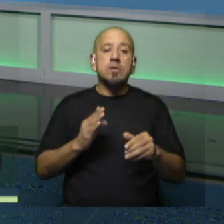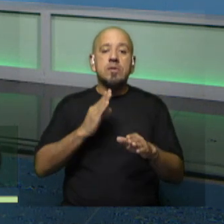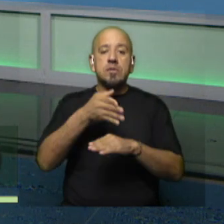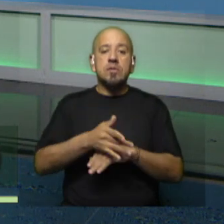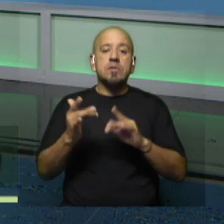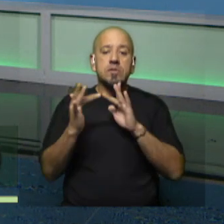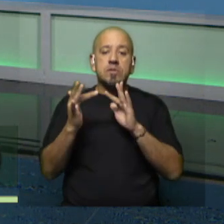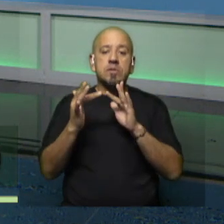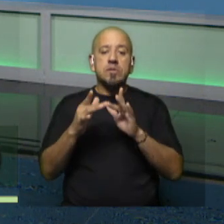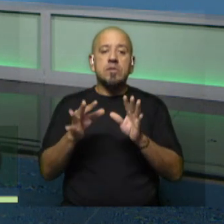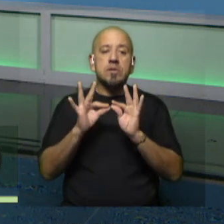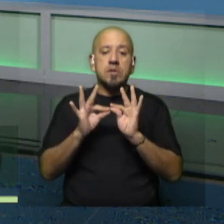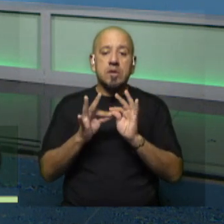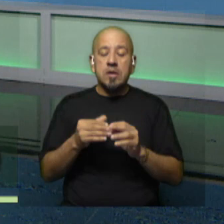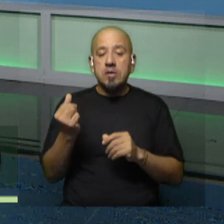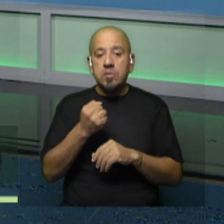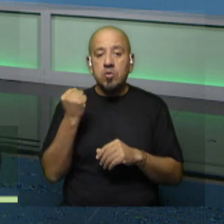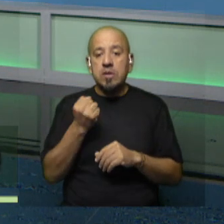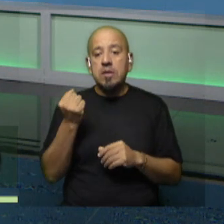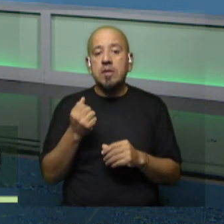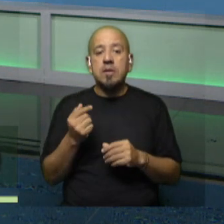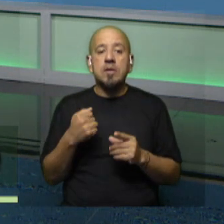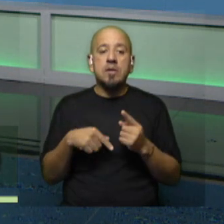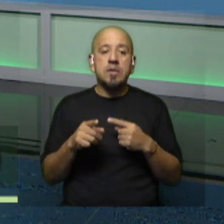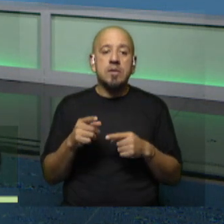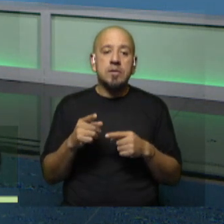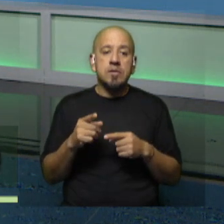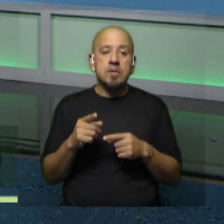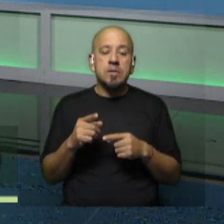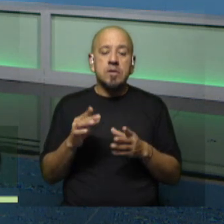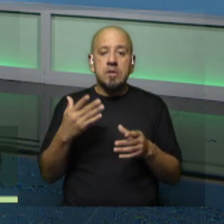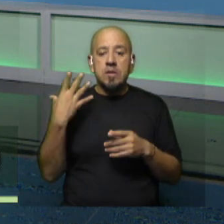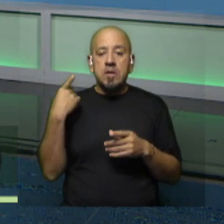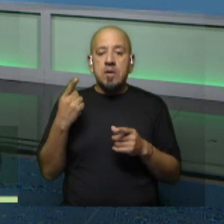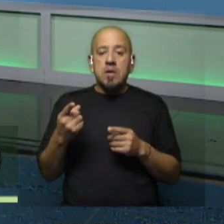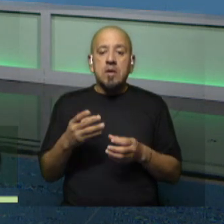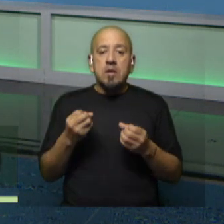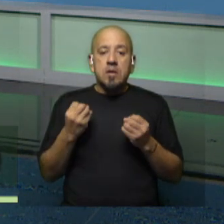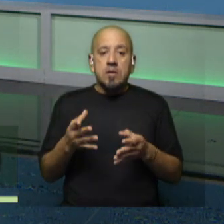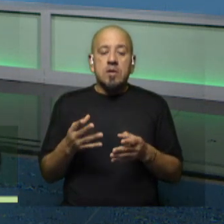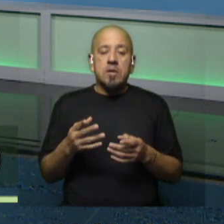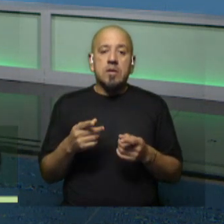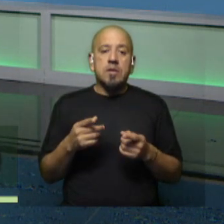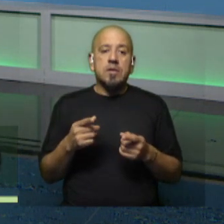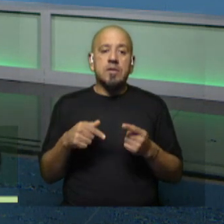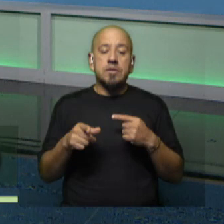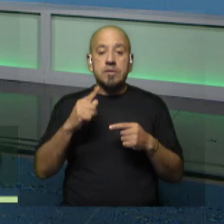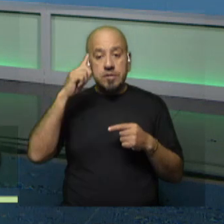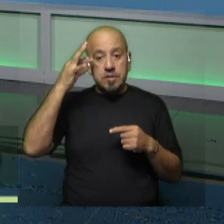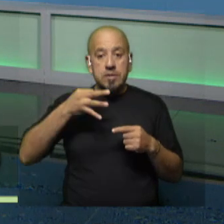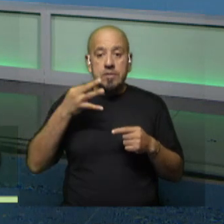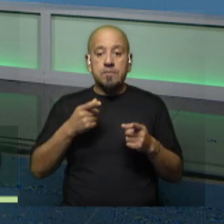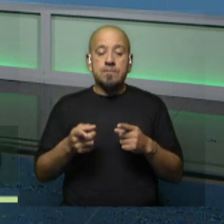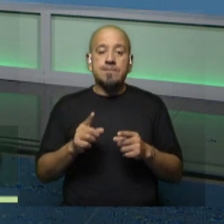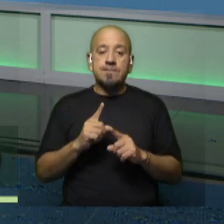contacto con intérpretes. Es importante esto que mencionaba recién la directora Sass porque, como decíamos, en realidad no es que